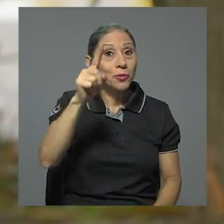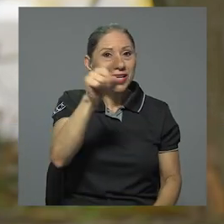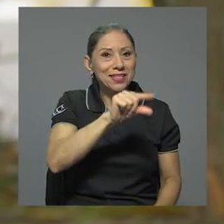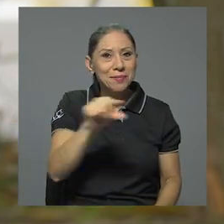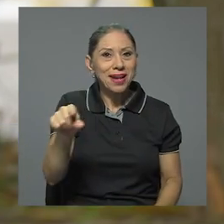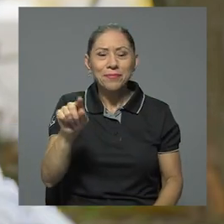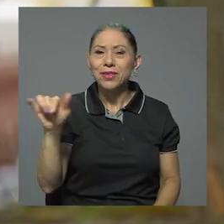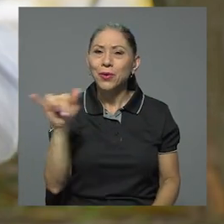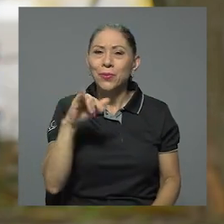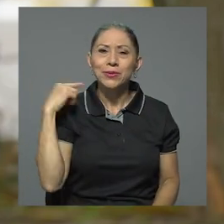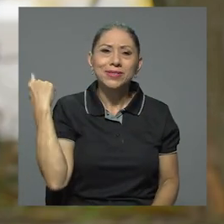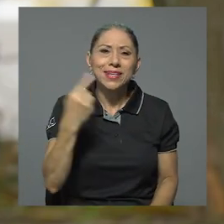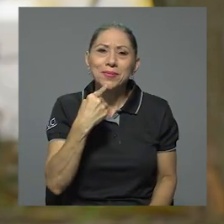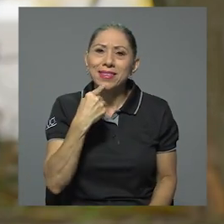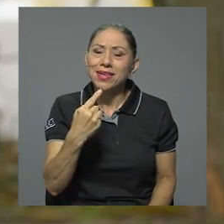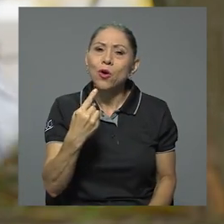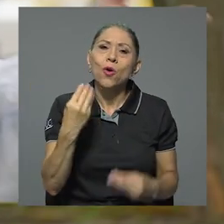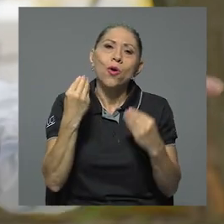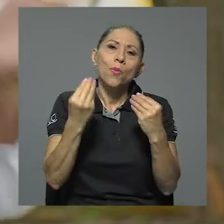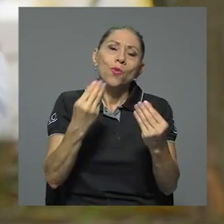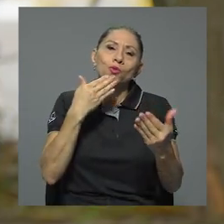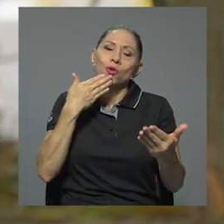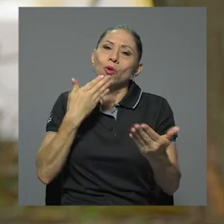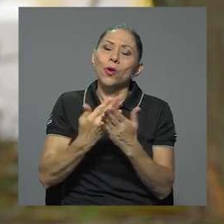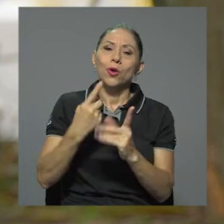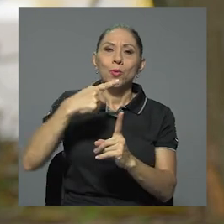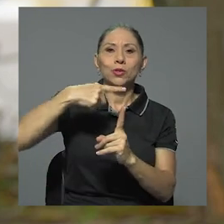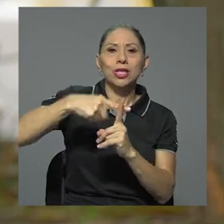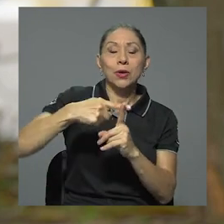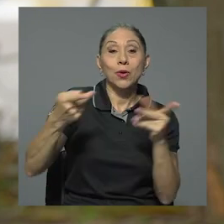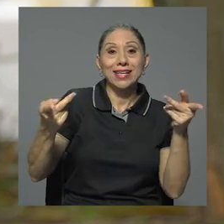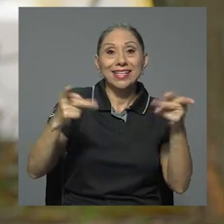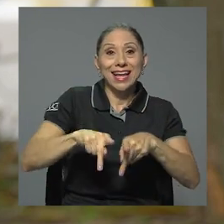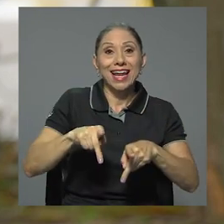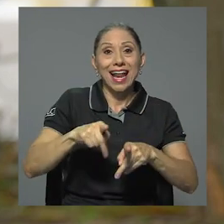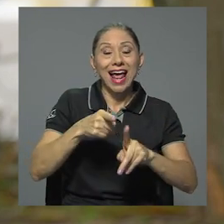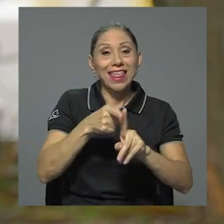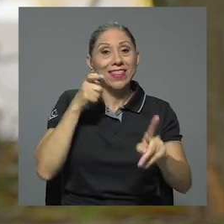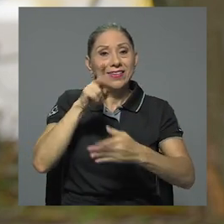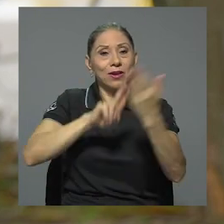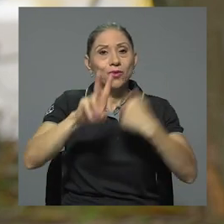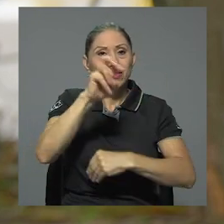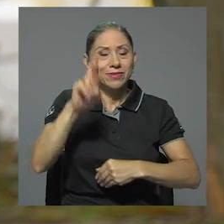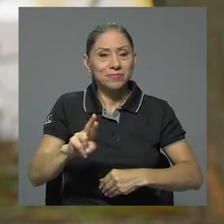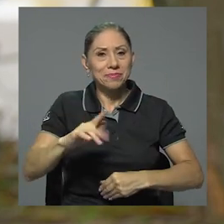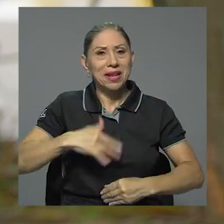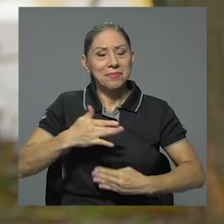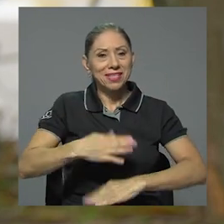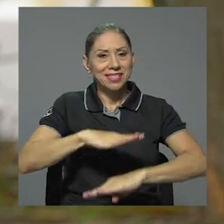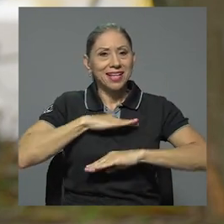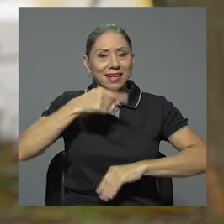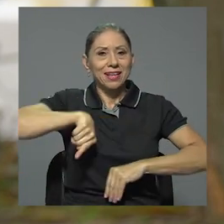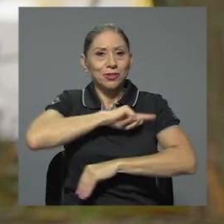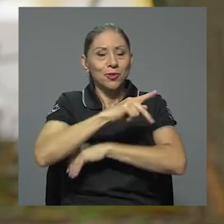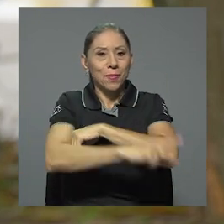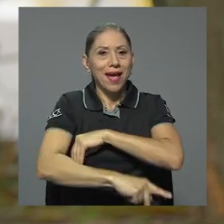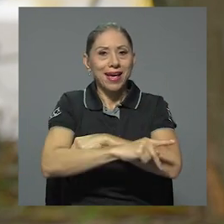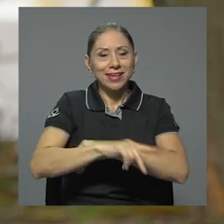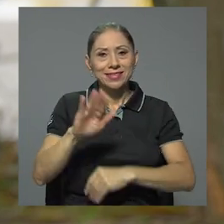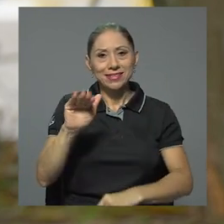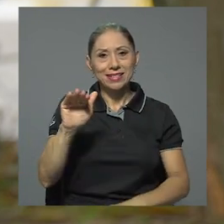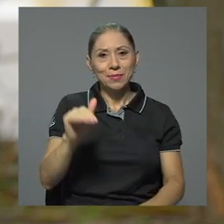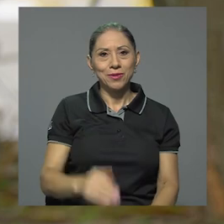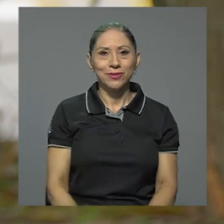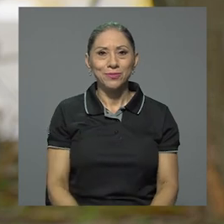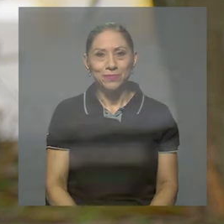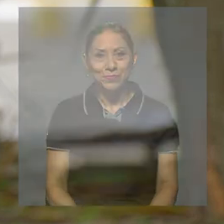semana, como les digo siempre, con mucho de lo bueno, de lo positivo que se genera desde la Universidad de Costa Rica para el bienestar de nuestro país. Hasta